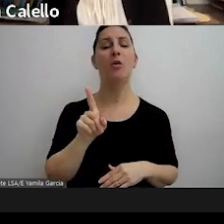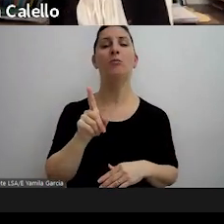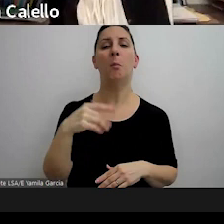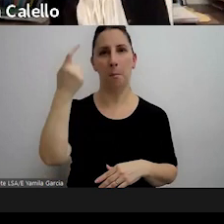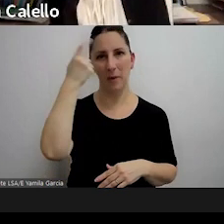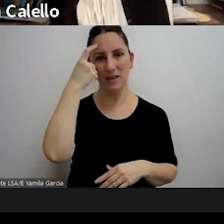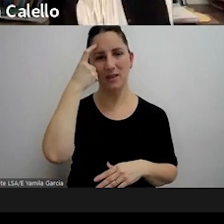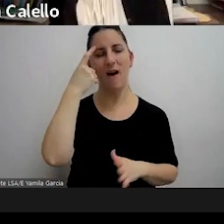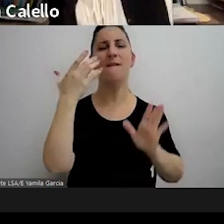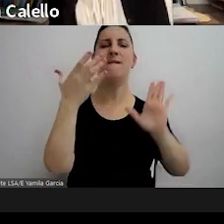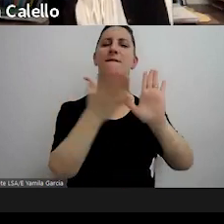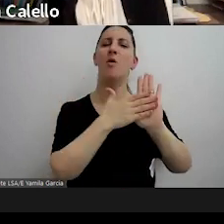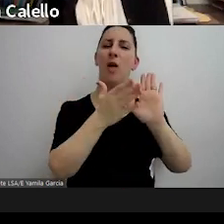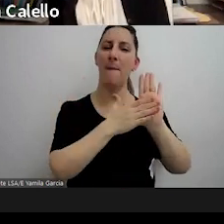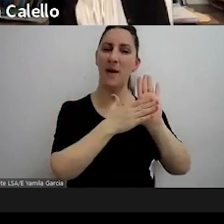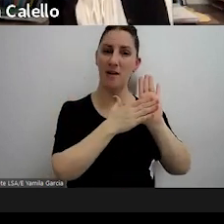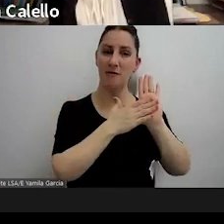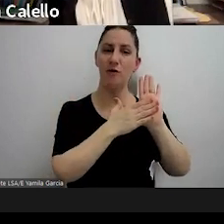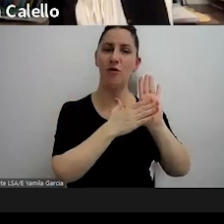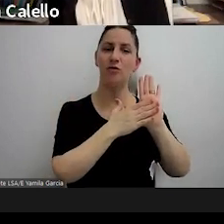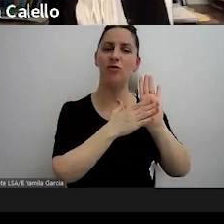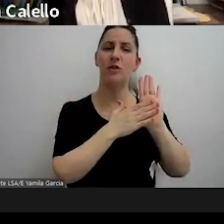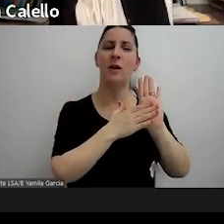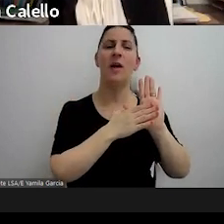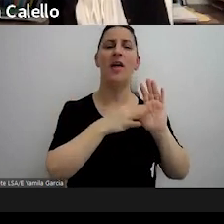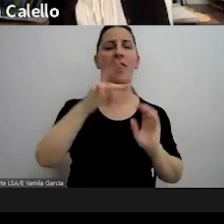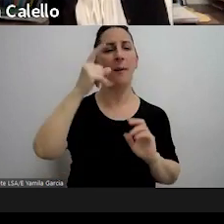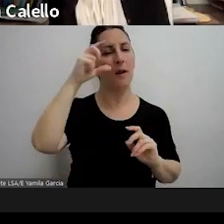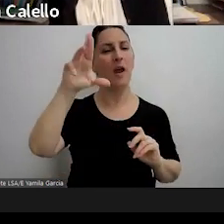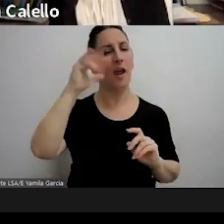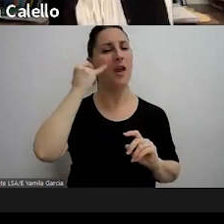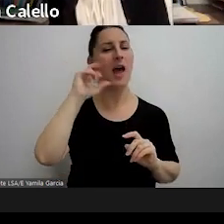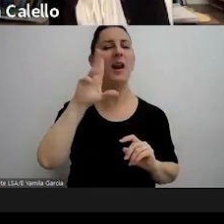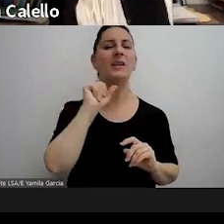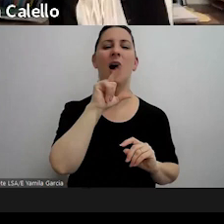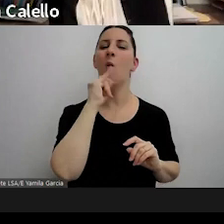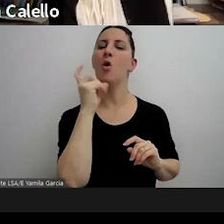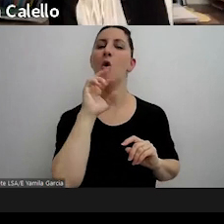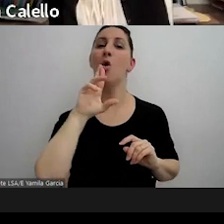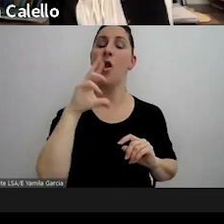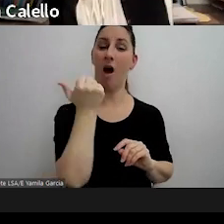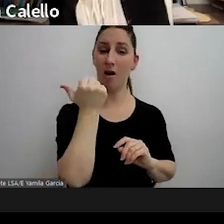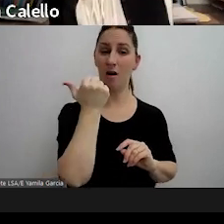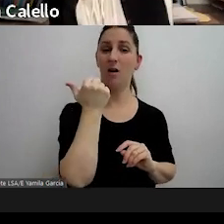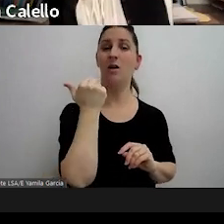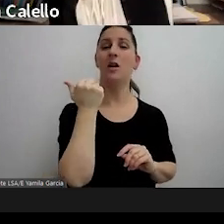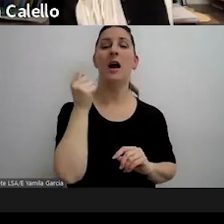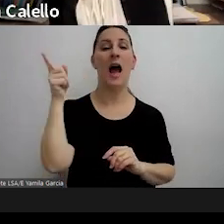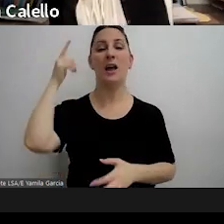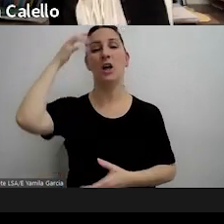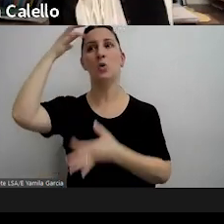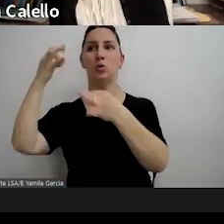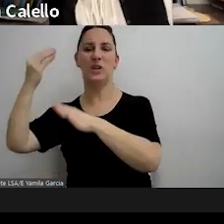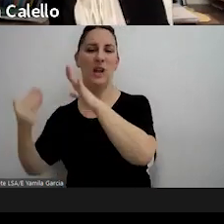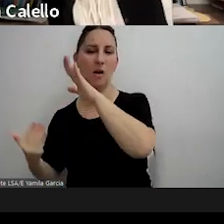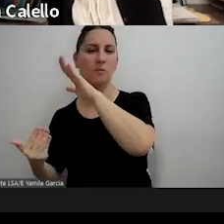los fundamentos de Emil de Pereira Rita Aurora que como saben es aquel en que la corte admitió